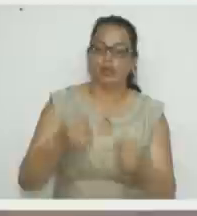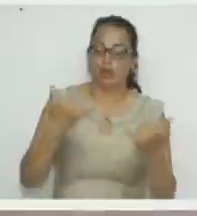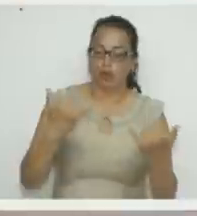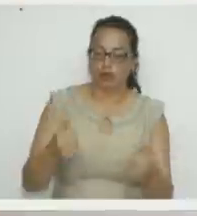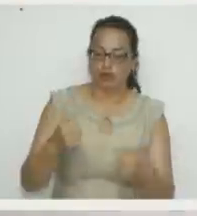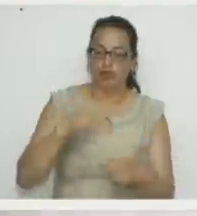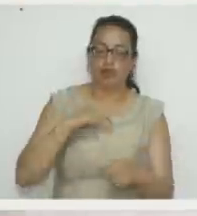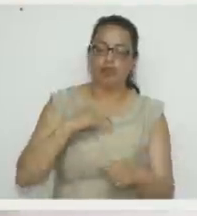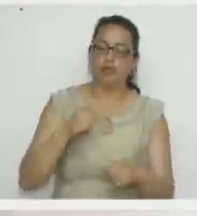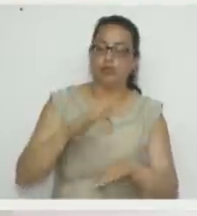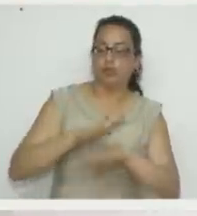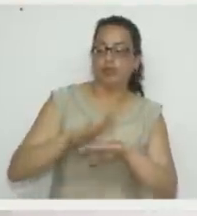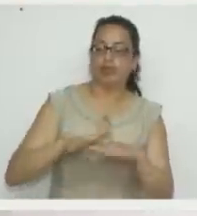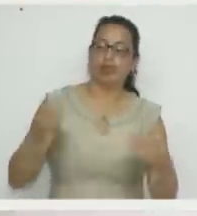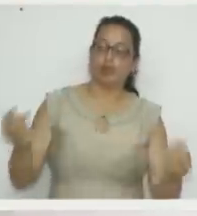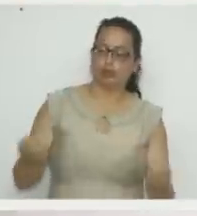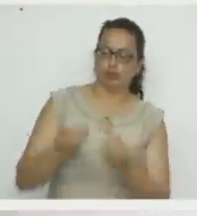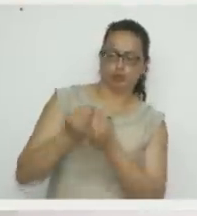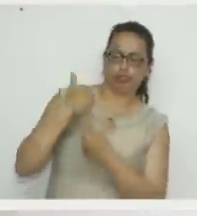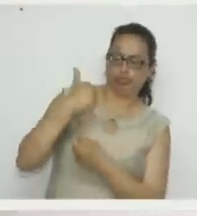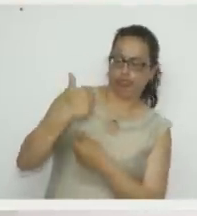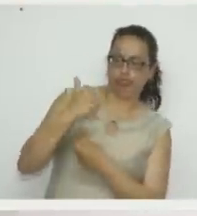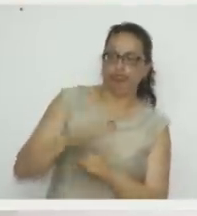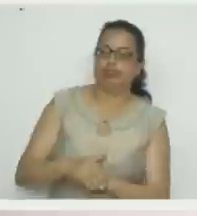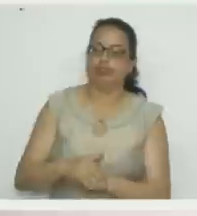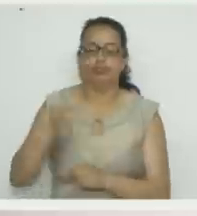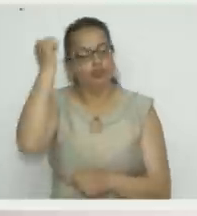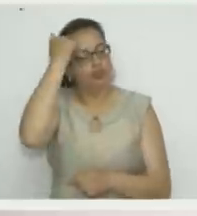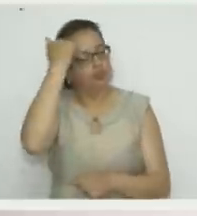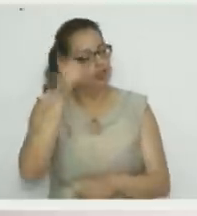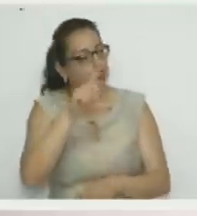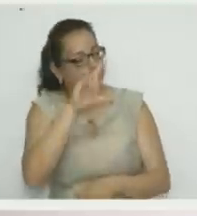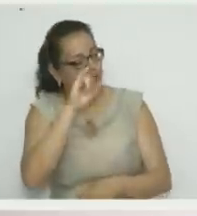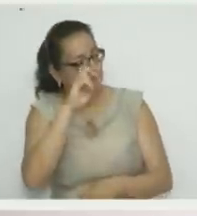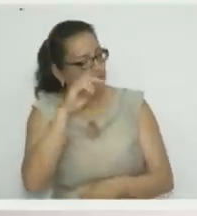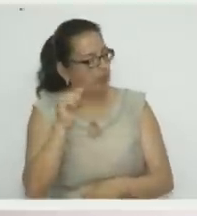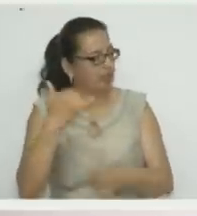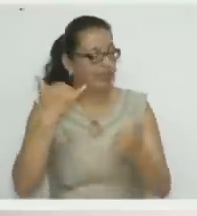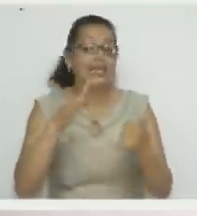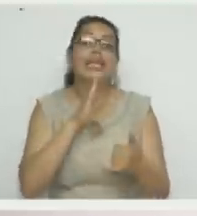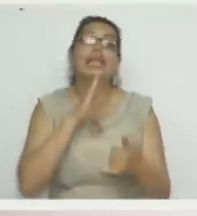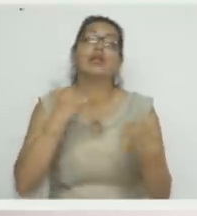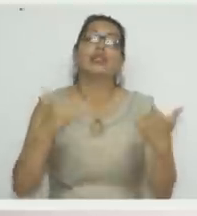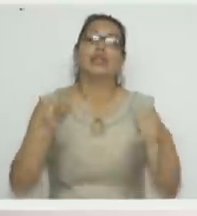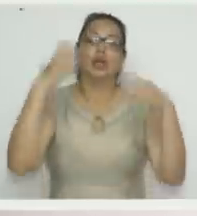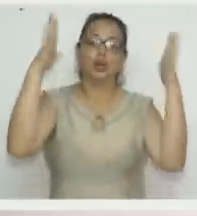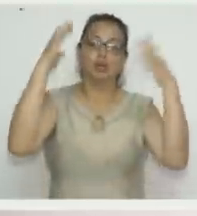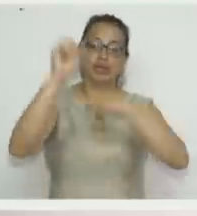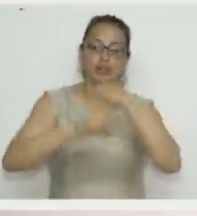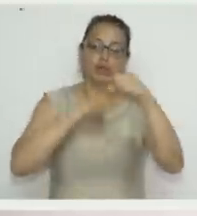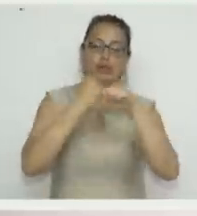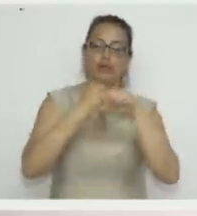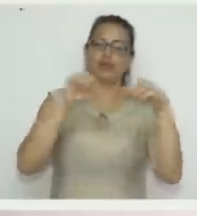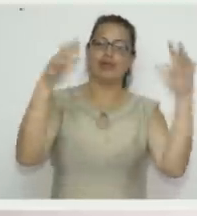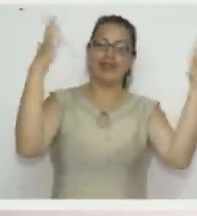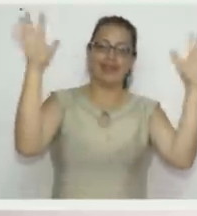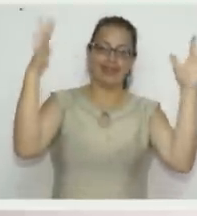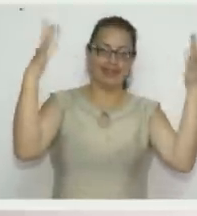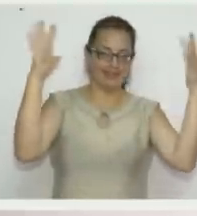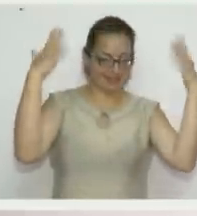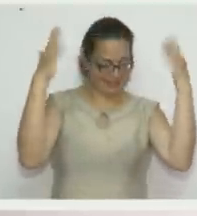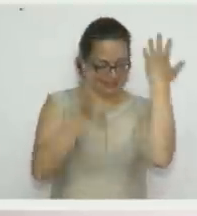invitada el día de hoy. Vamos a saludar a Lina Rodríguez, quien está cumpliendo años el día de hoy. Está aquí con nosotros. Lina, bienvenida.